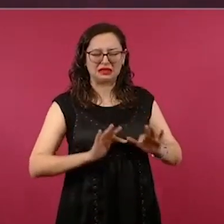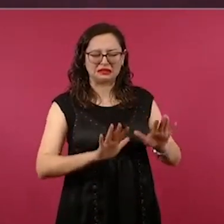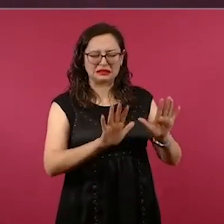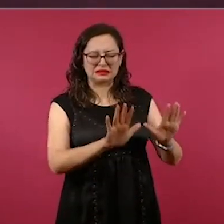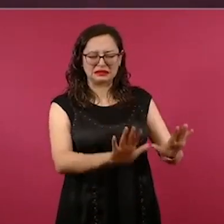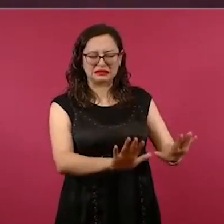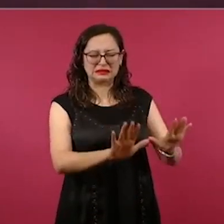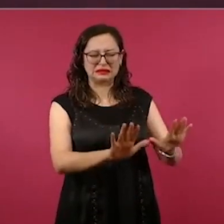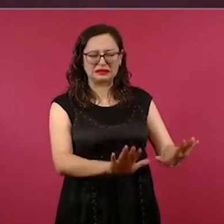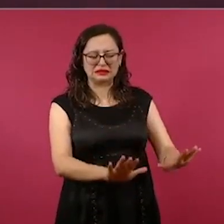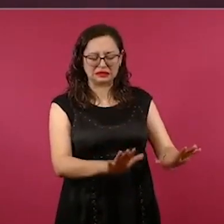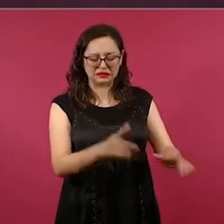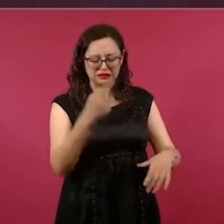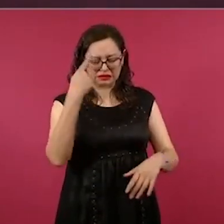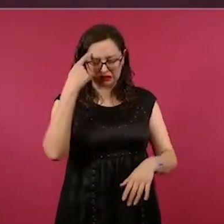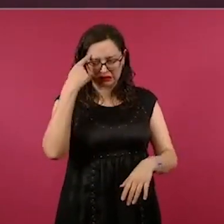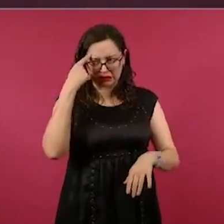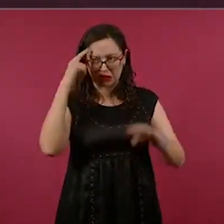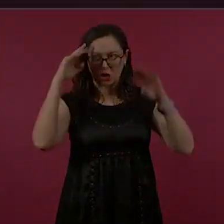que se enfrearan.